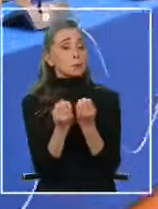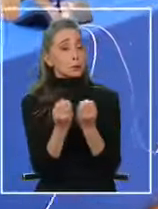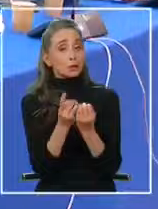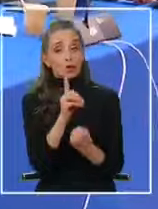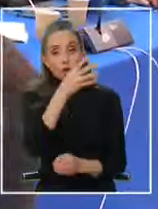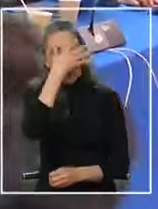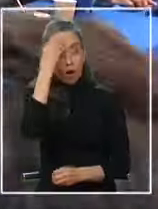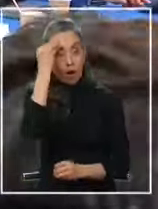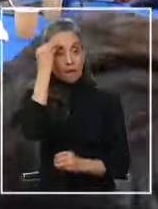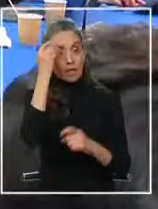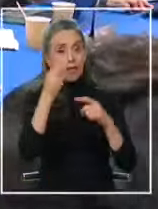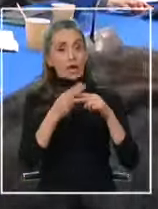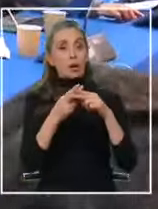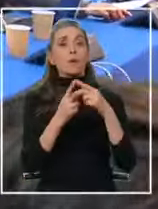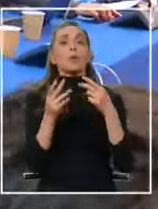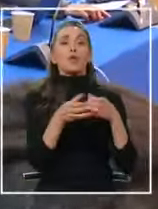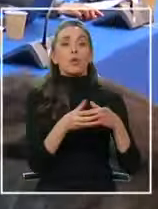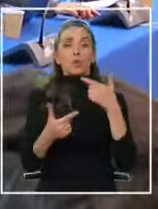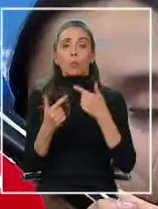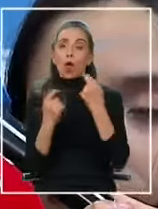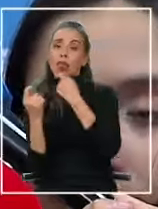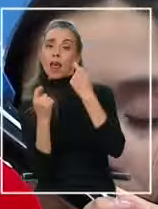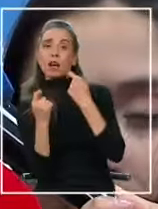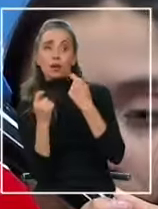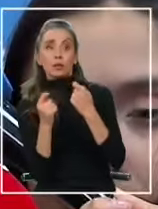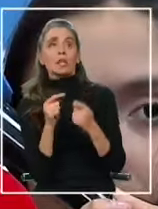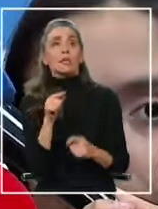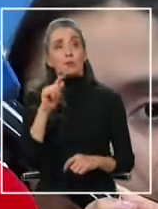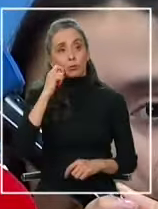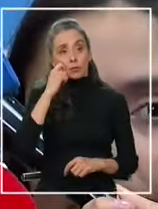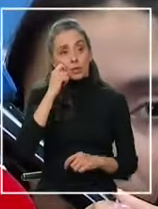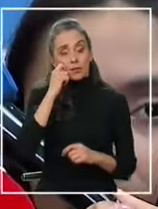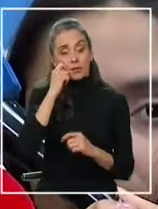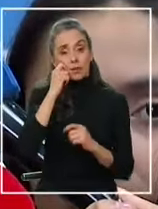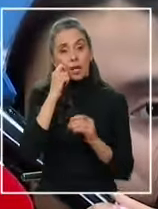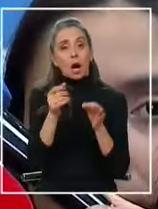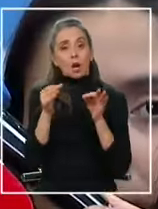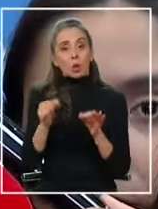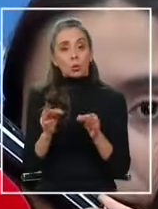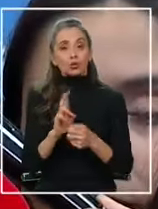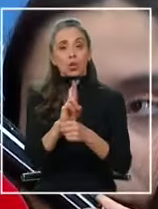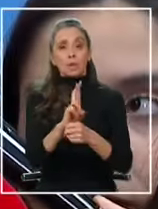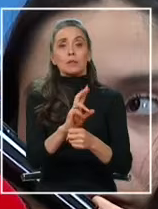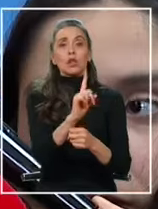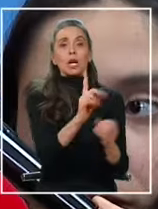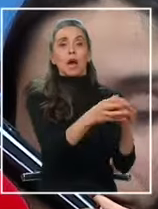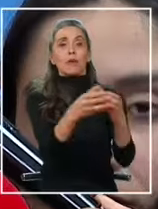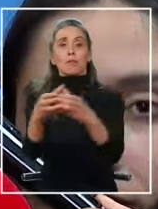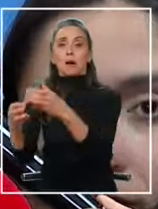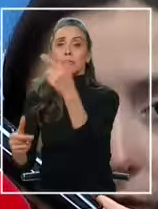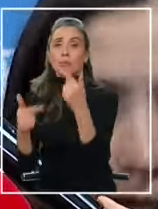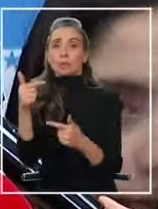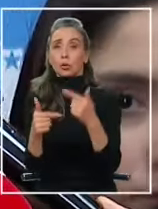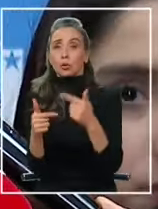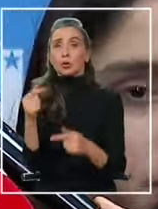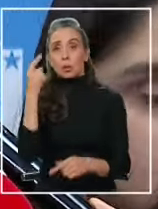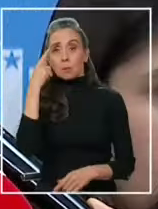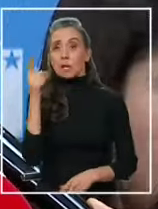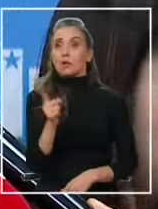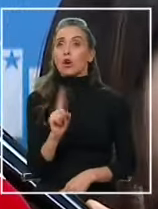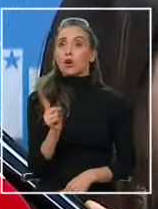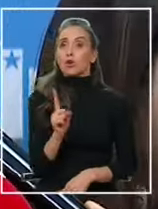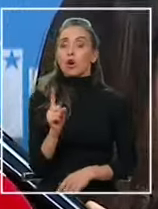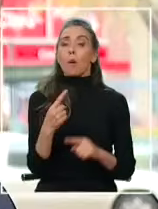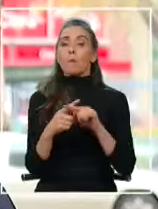no debe ser olvidado en la negociación. Eso implique, ciertamente, una justa representación de cada uno de los partidos políticos, pero no